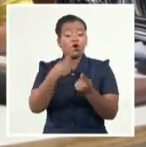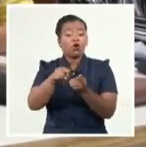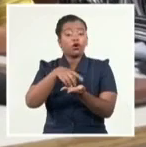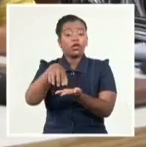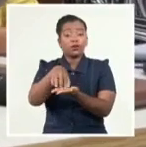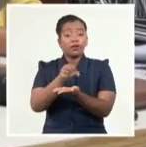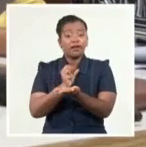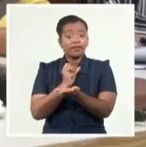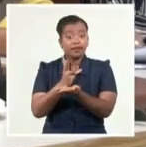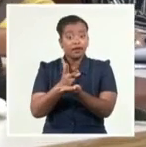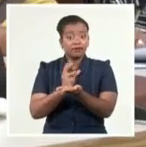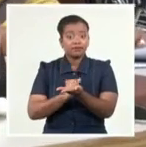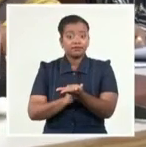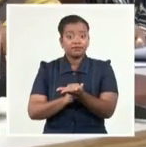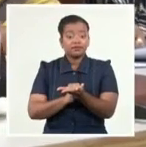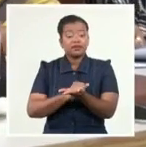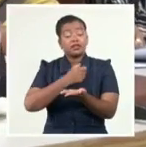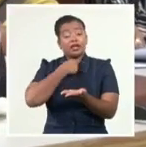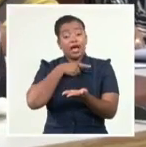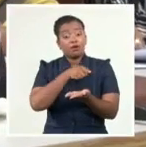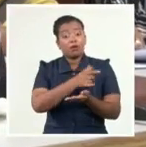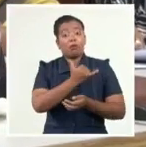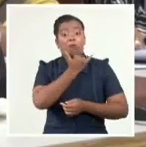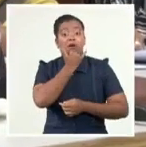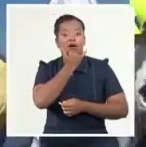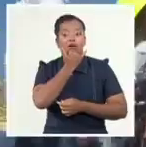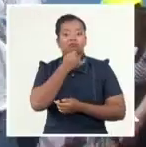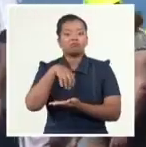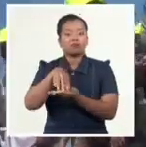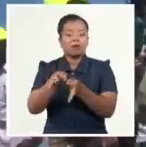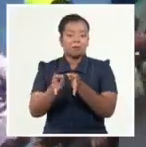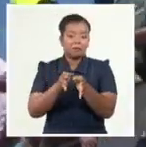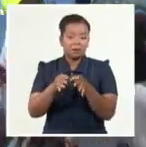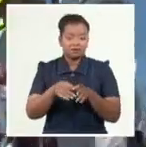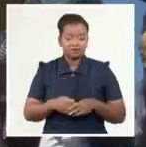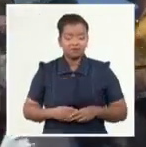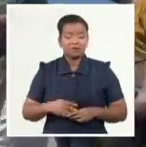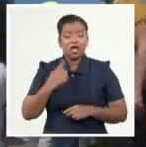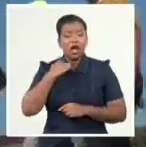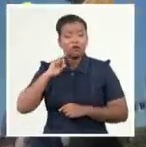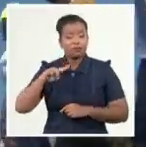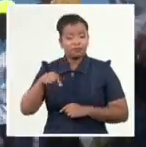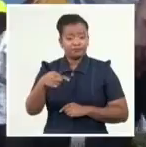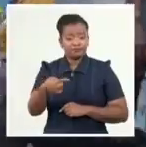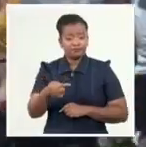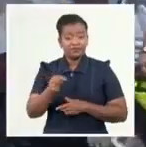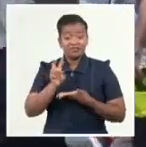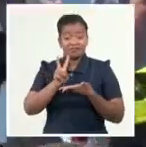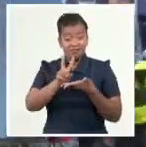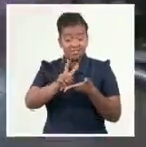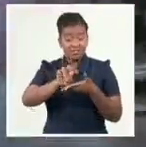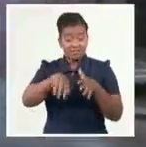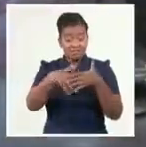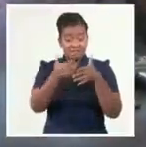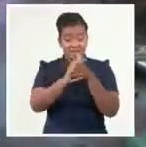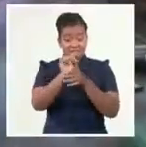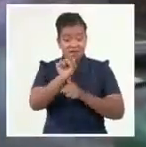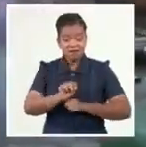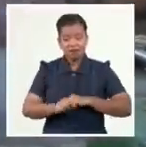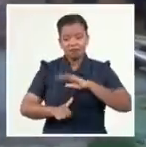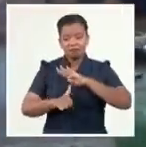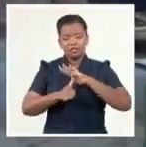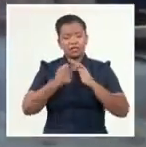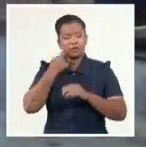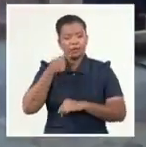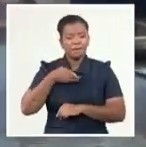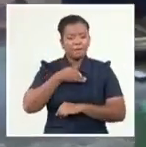entonces, cuando haya condición, en el momento en el que creo que Durante su visita a la termoeléctrica de Mayabeque, Díaz Canel, recorrió el taller donde